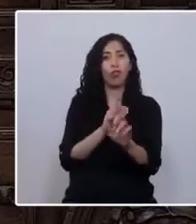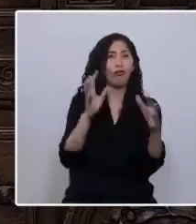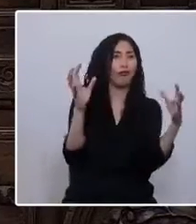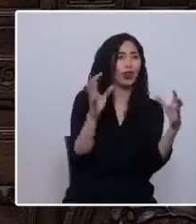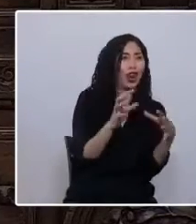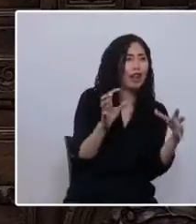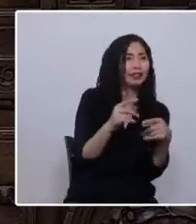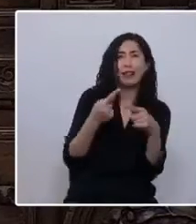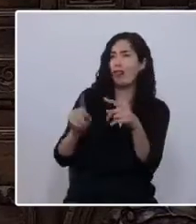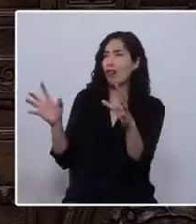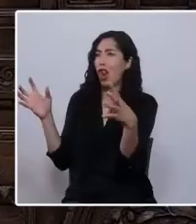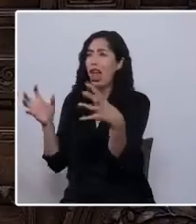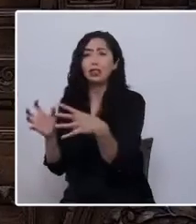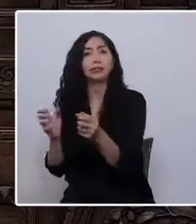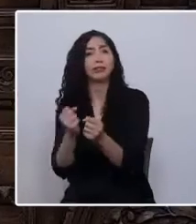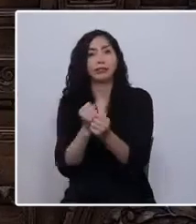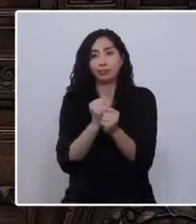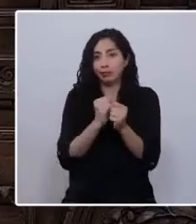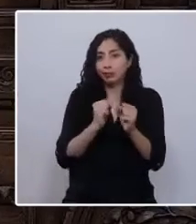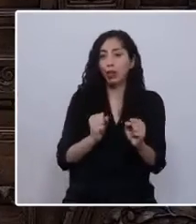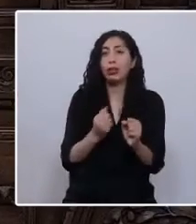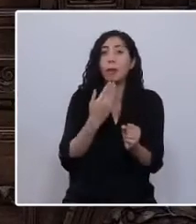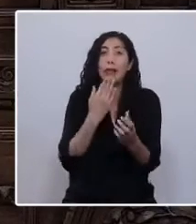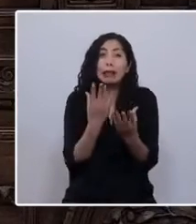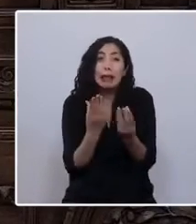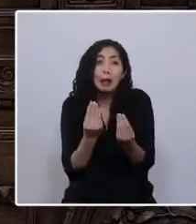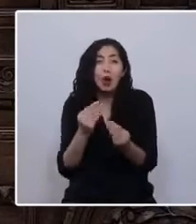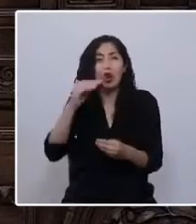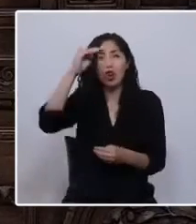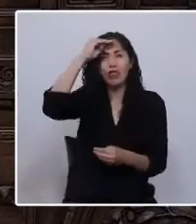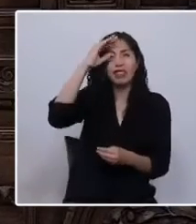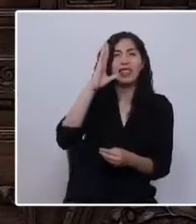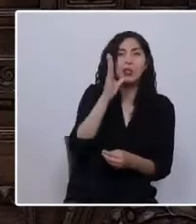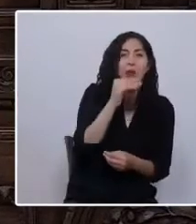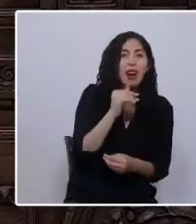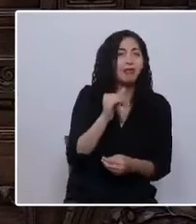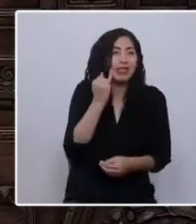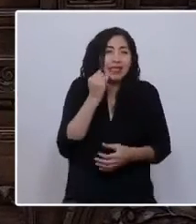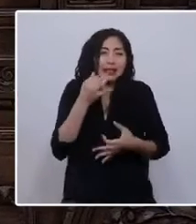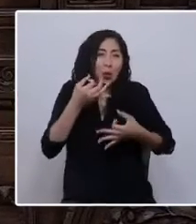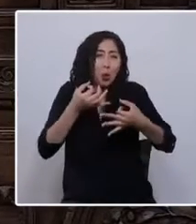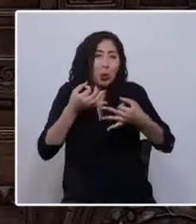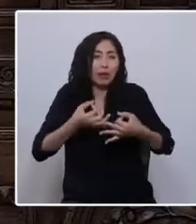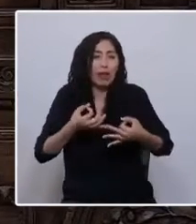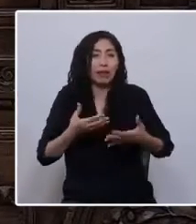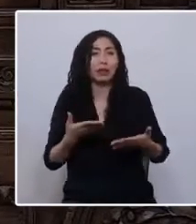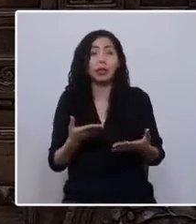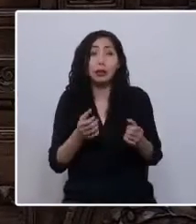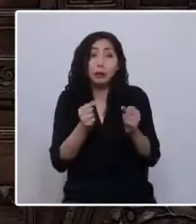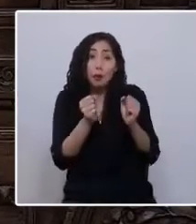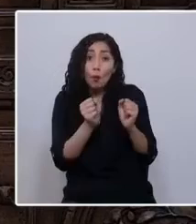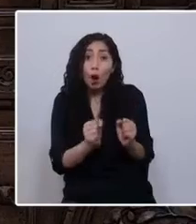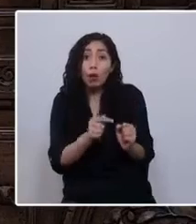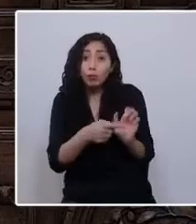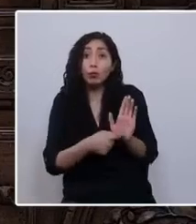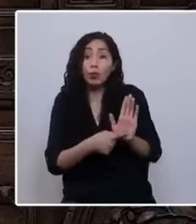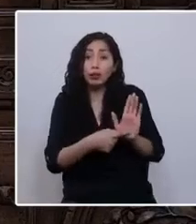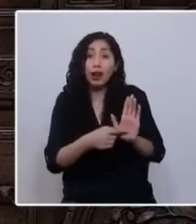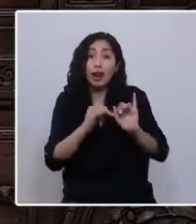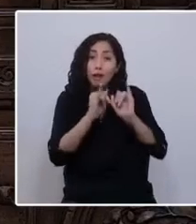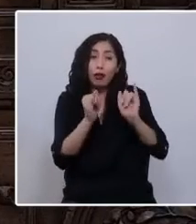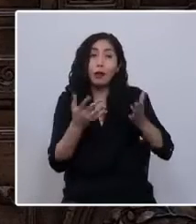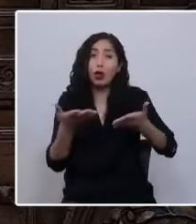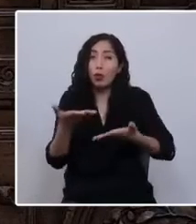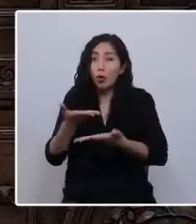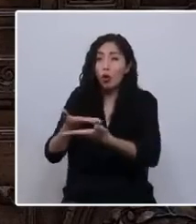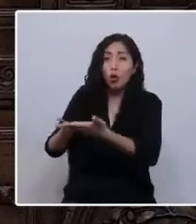violencia de otros, que ni el temor, la desconfianza, la inseguridad ni la estigmatización pueden marcar la forma de convivencia en un territorio